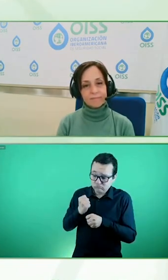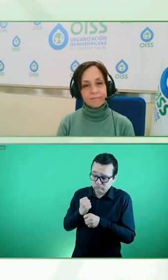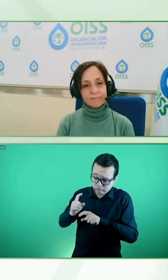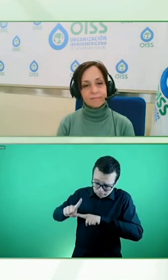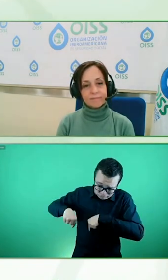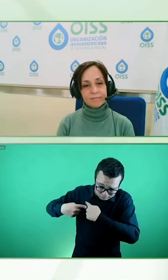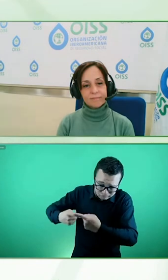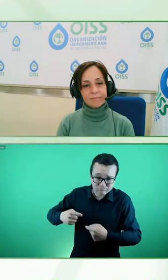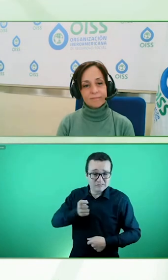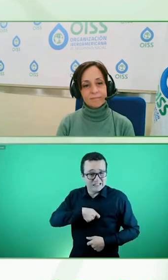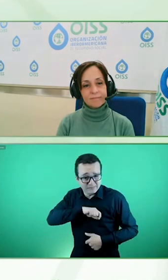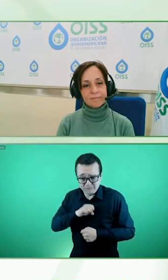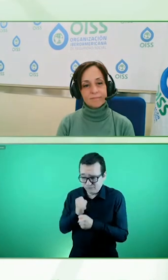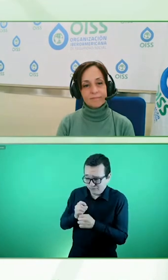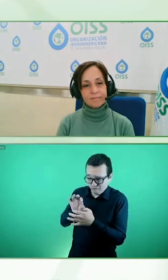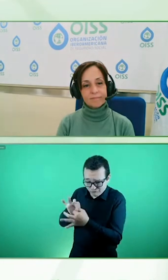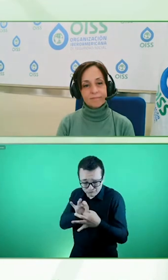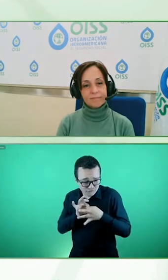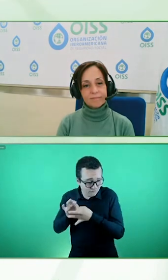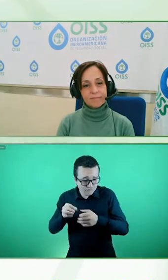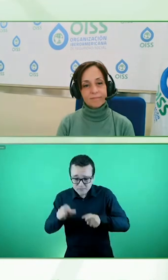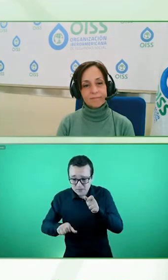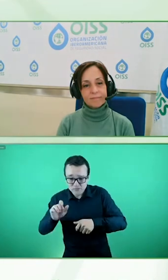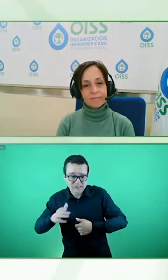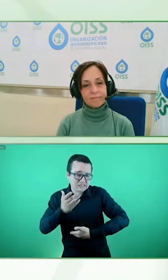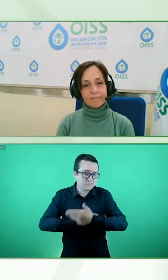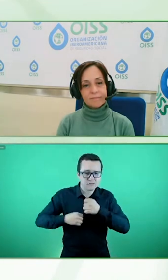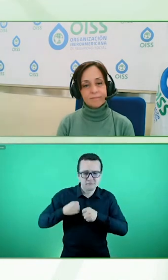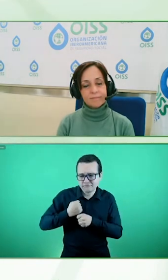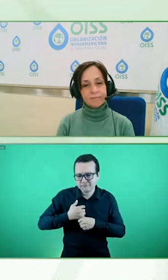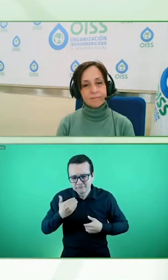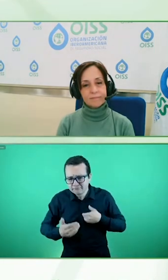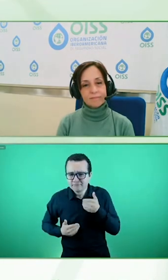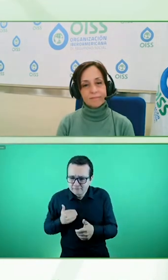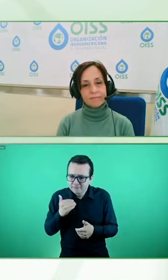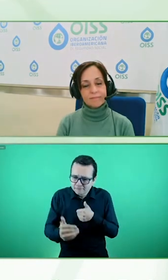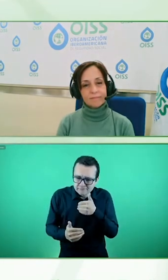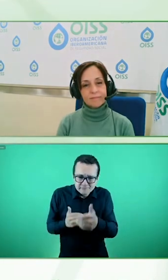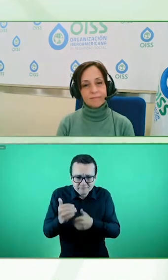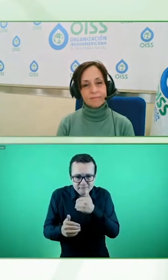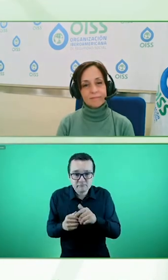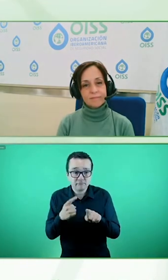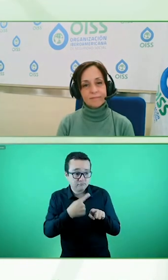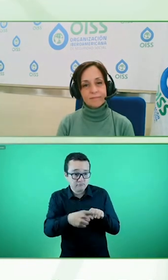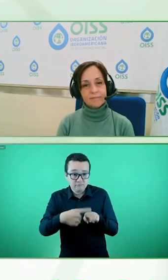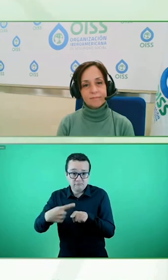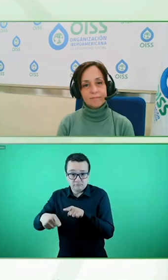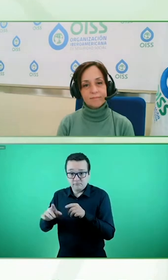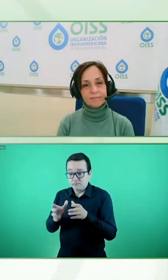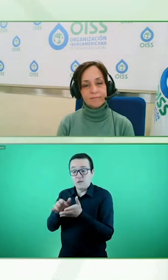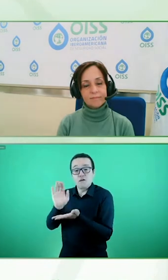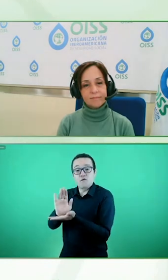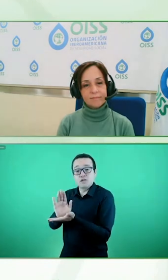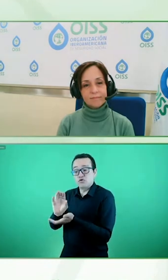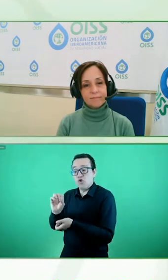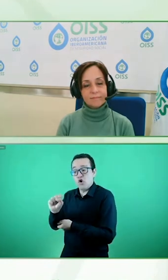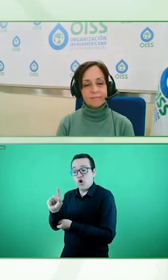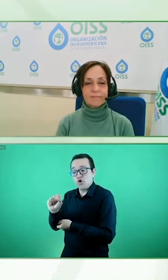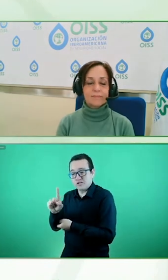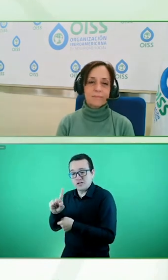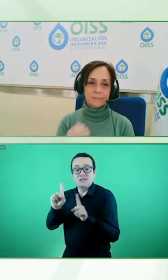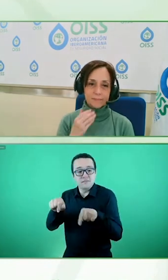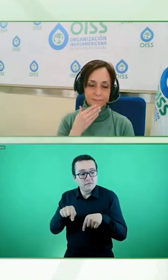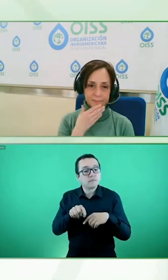organizaciones de personas con discapacidad que están presentes en nuestros diferentes órganos en Fundación 11 pero también el trabajo con las compañías el trabajo con las